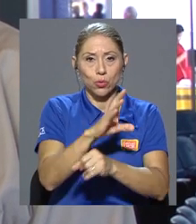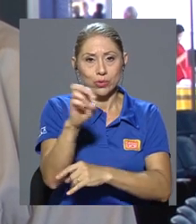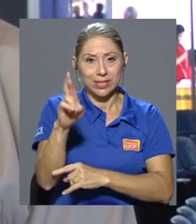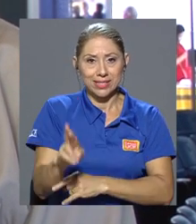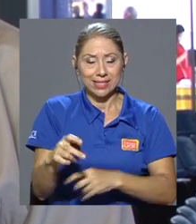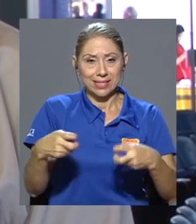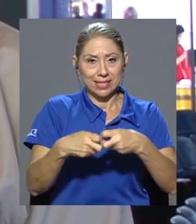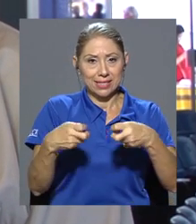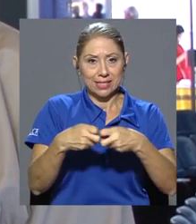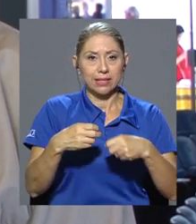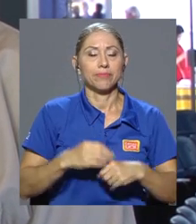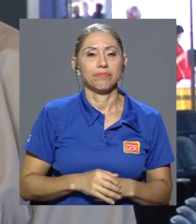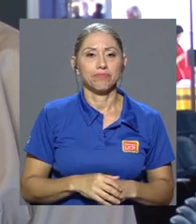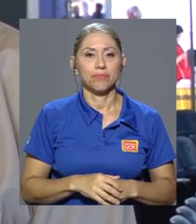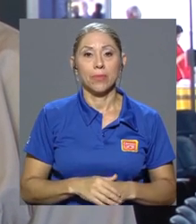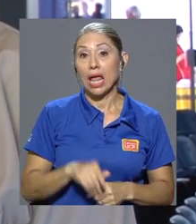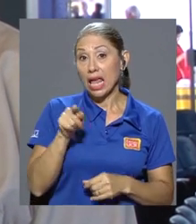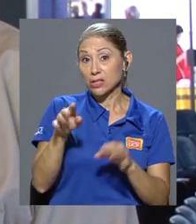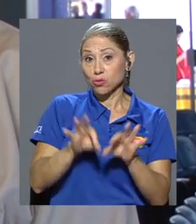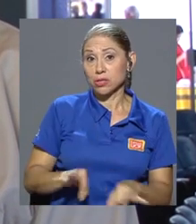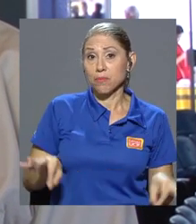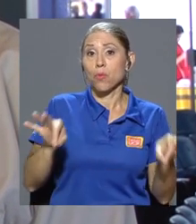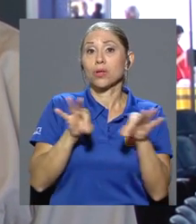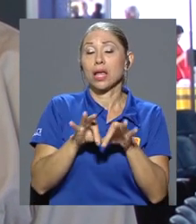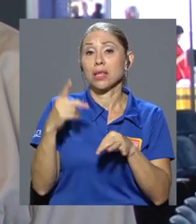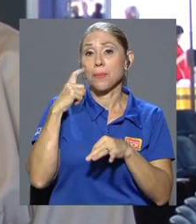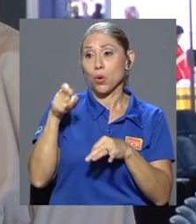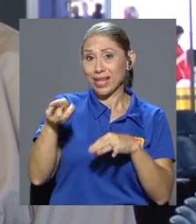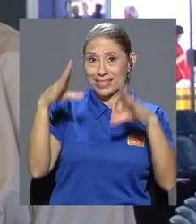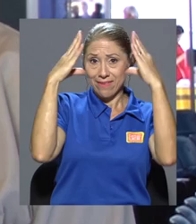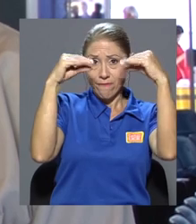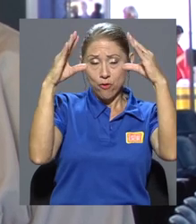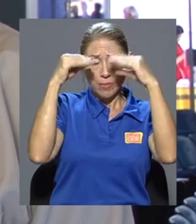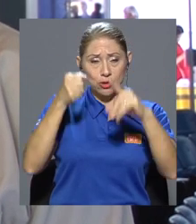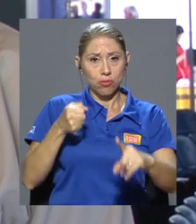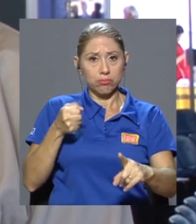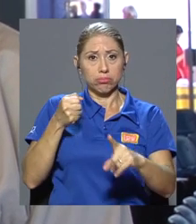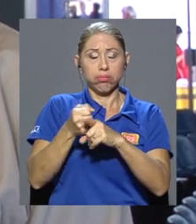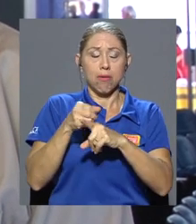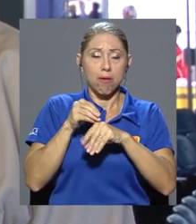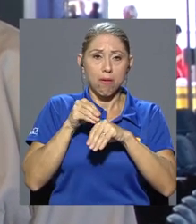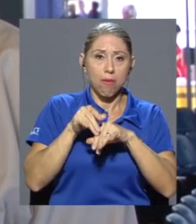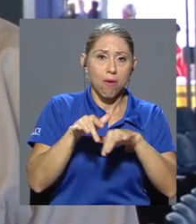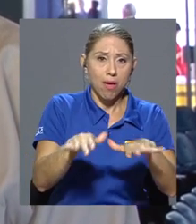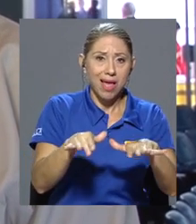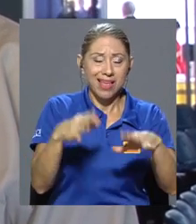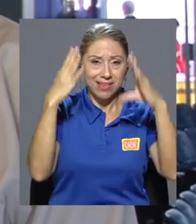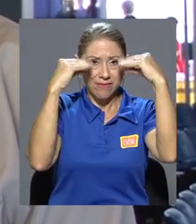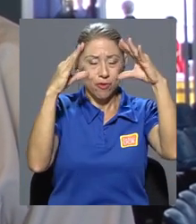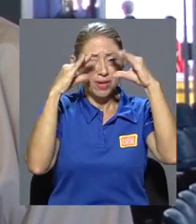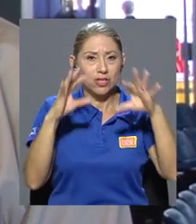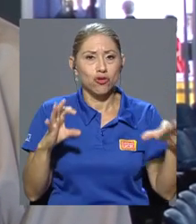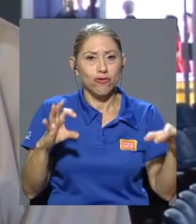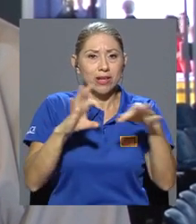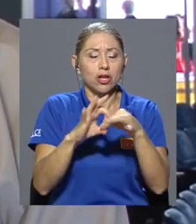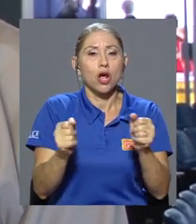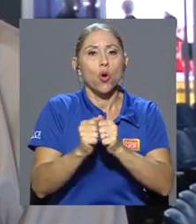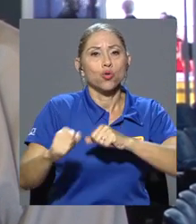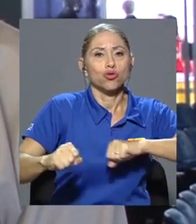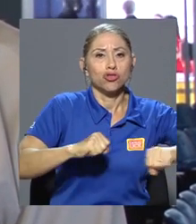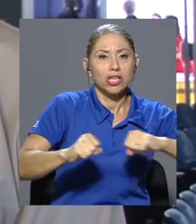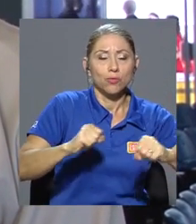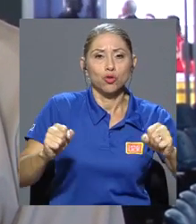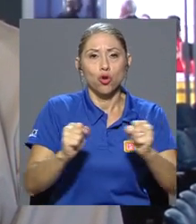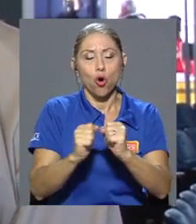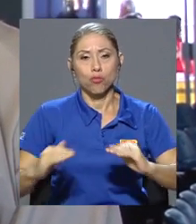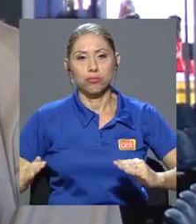de Electricidad. Es importante por el impacto de la información que se genera, es la información que tiene que ver con los sismos y la actividad volcánica